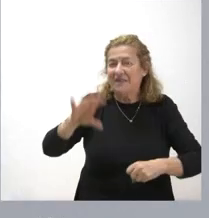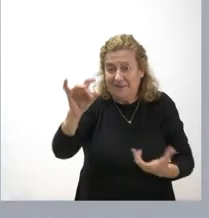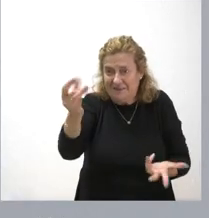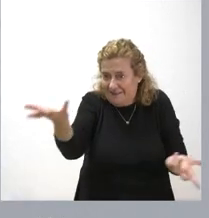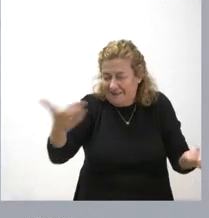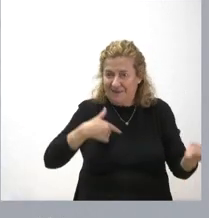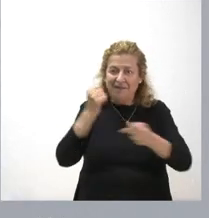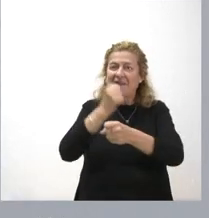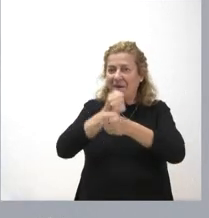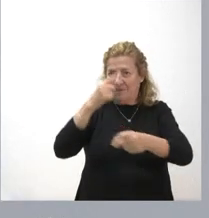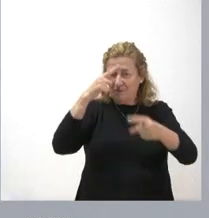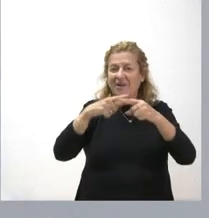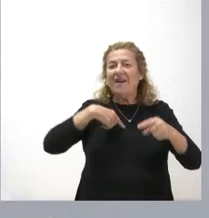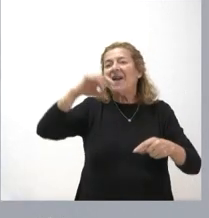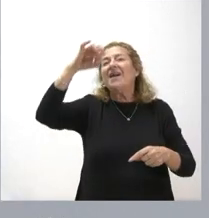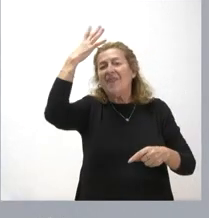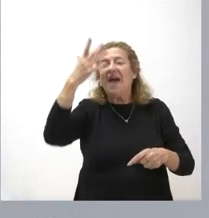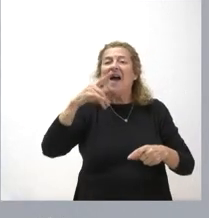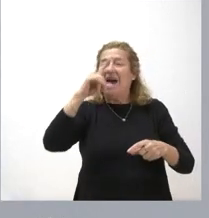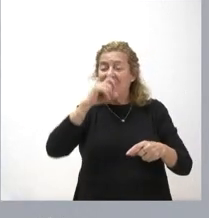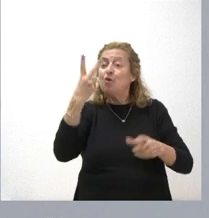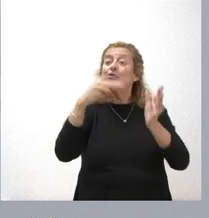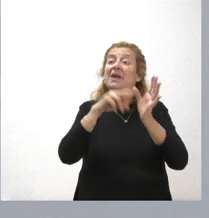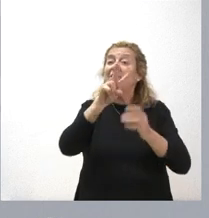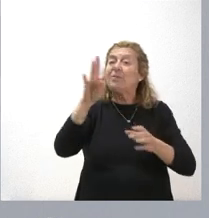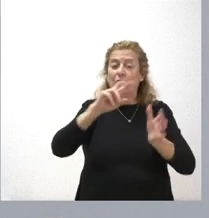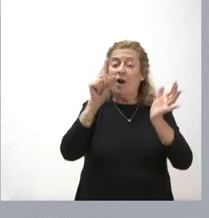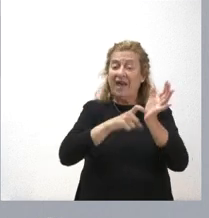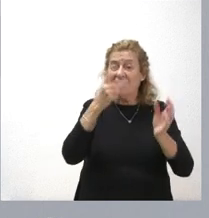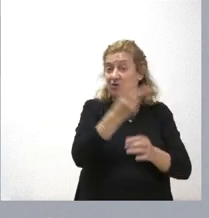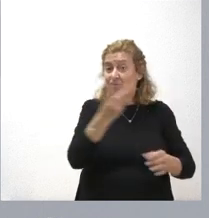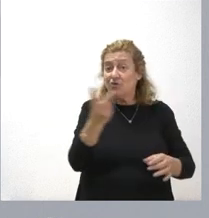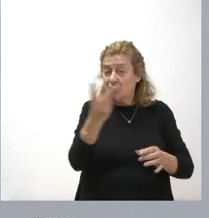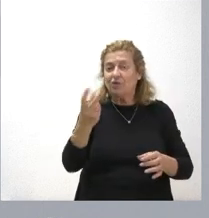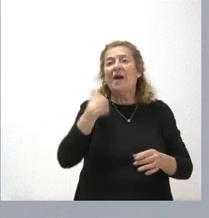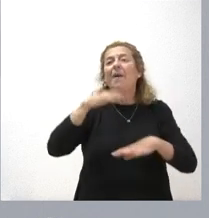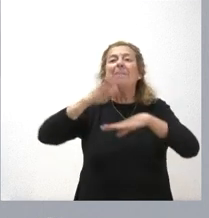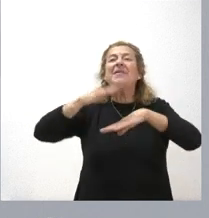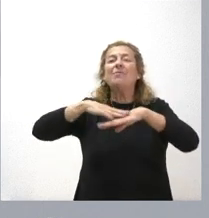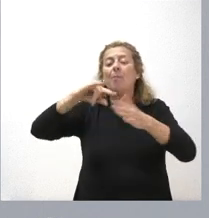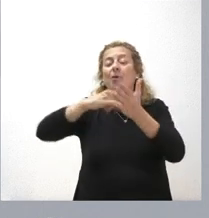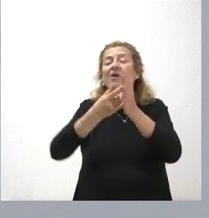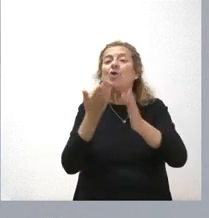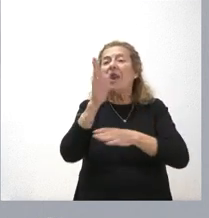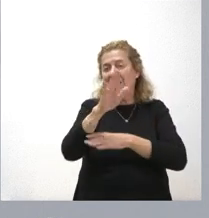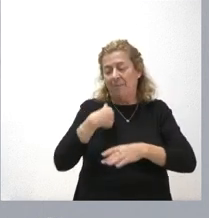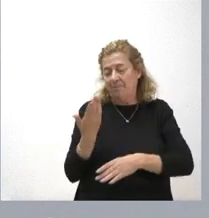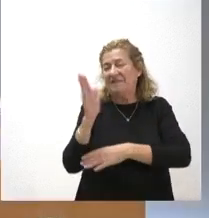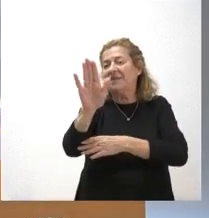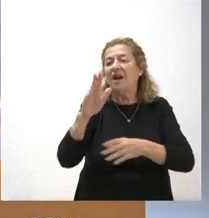que nuestra idea es que en el año 2024 ambas leyes tengamos al menos el proyecto que he presentado en las Cortes de Castilla y León